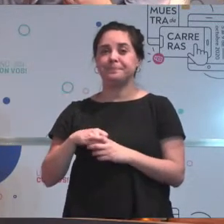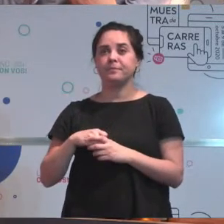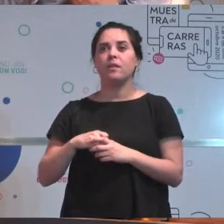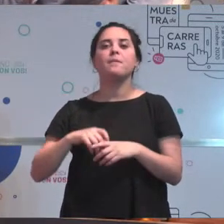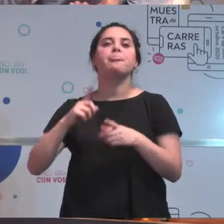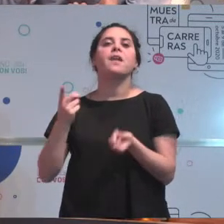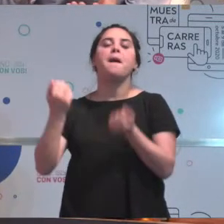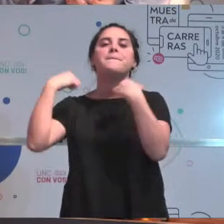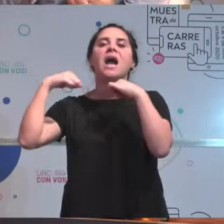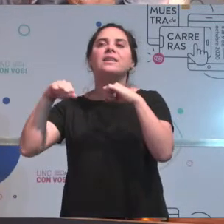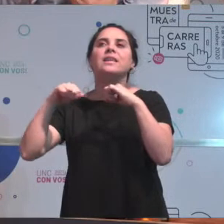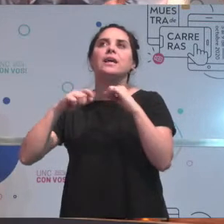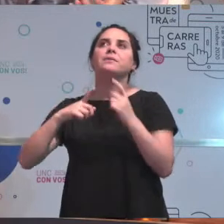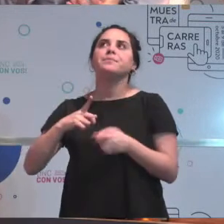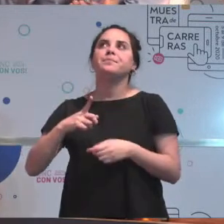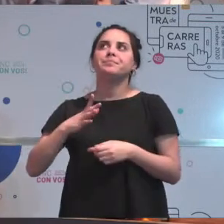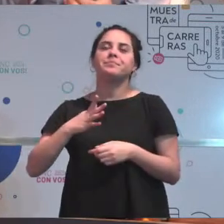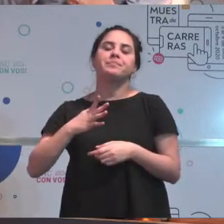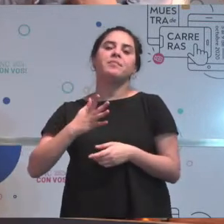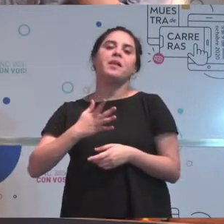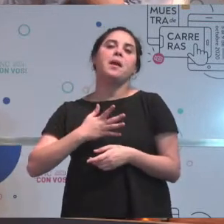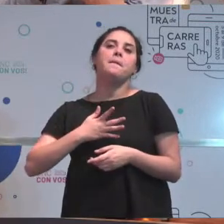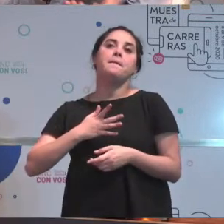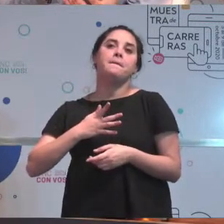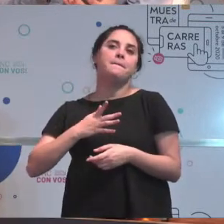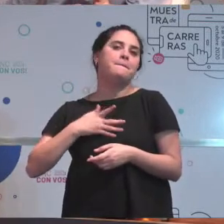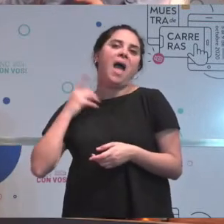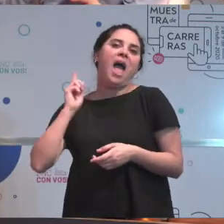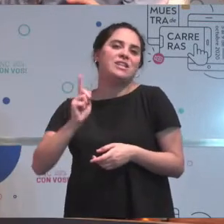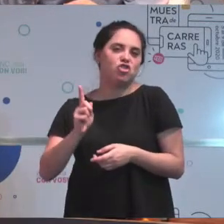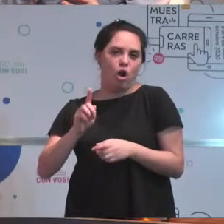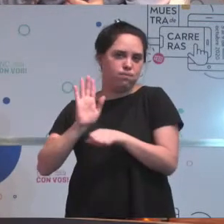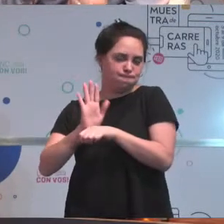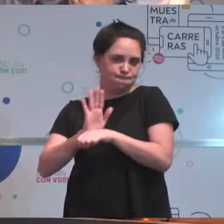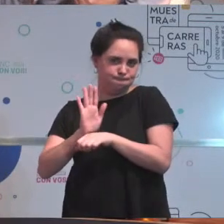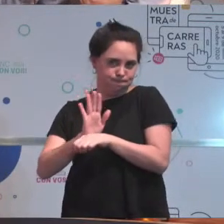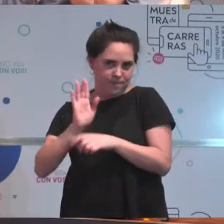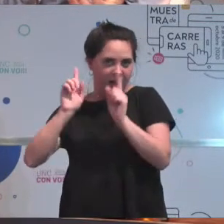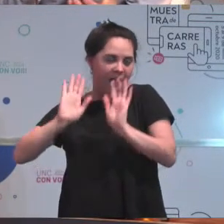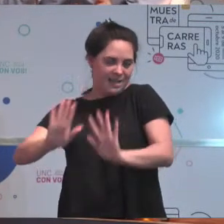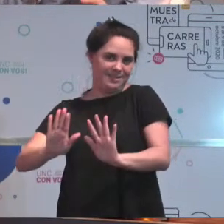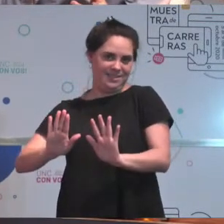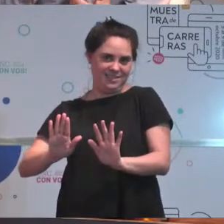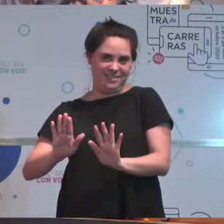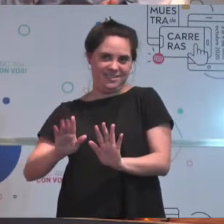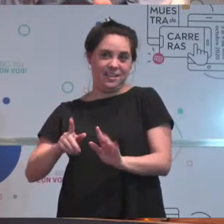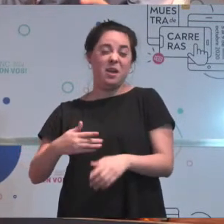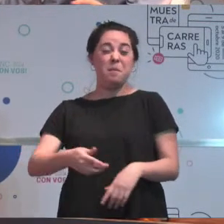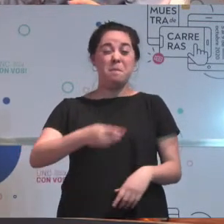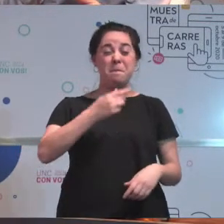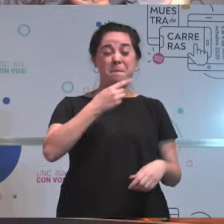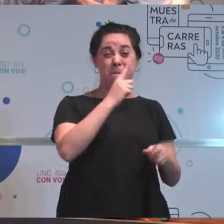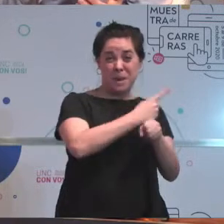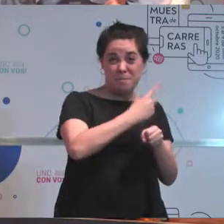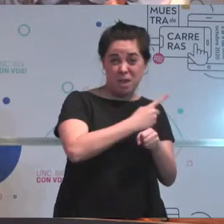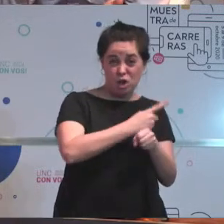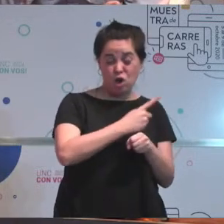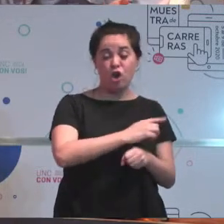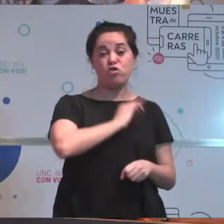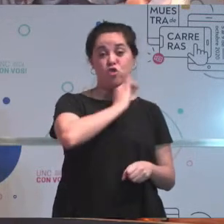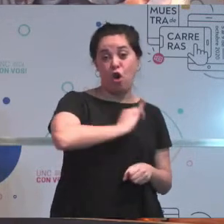ahí, si la práctica es el maestro y es así. Uno adquiere el conocimiento teórico, pero después requiere el conocimiento práctico para poder aplicarlo.